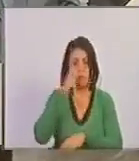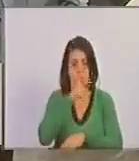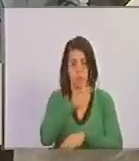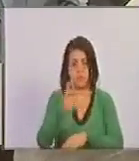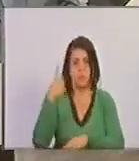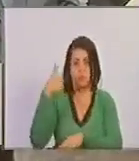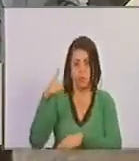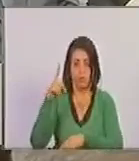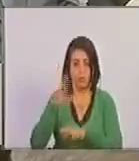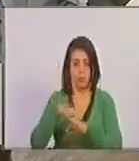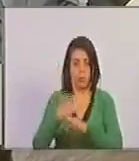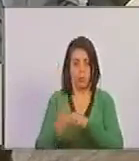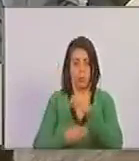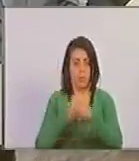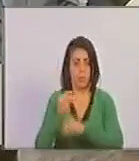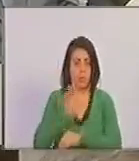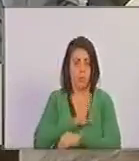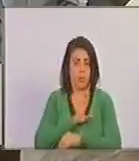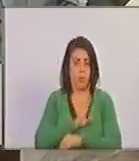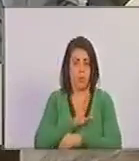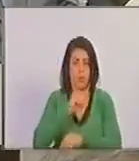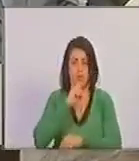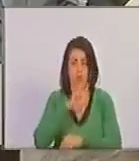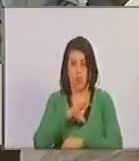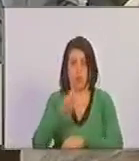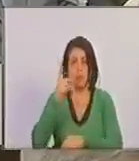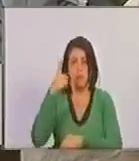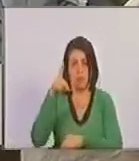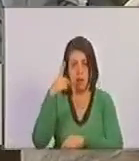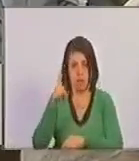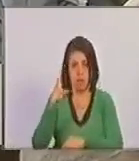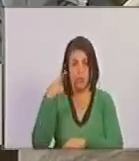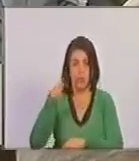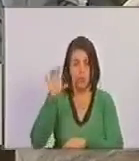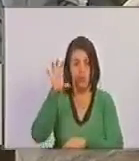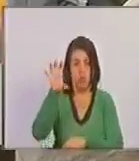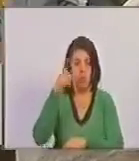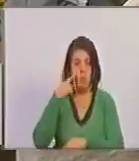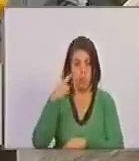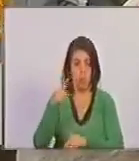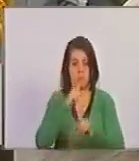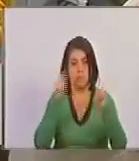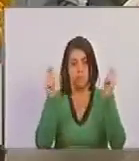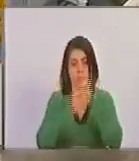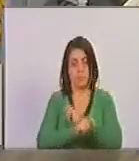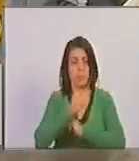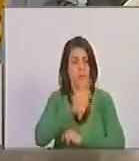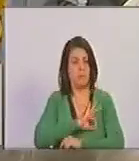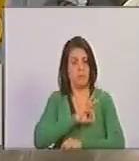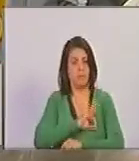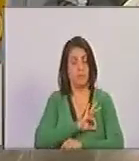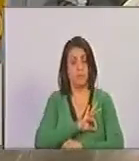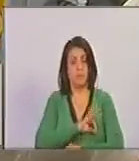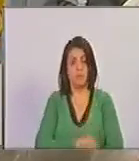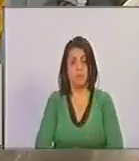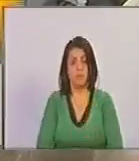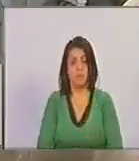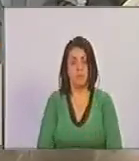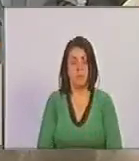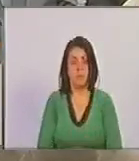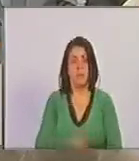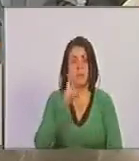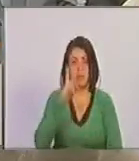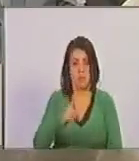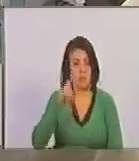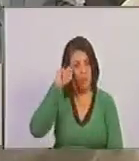derecho a escribir su historia, los pueblos tienen derecho a transformar la sociedad. Y